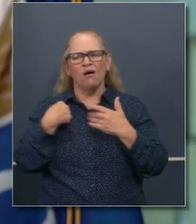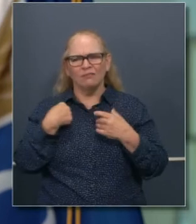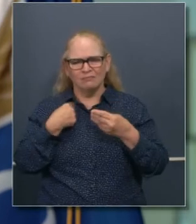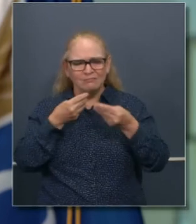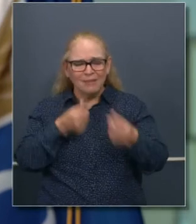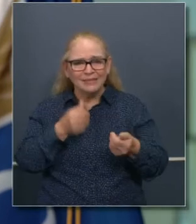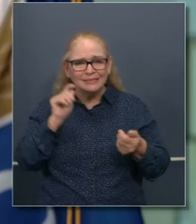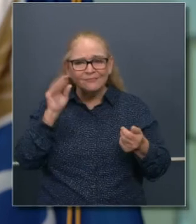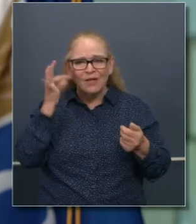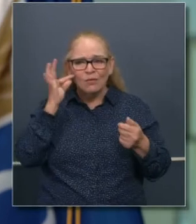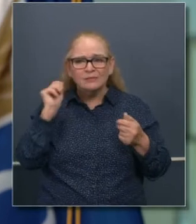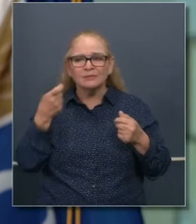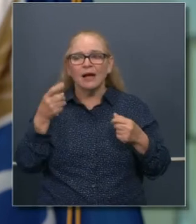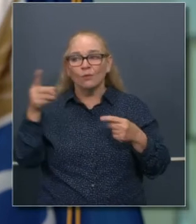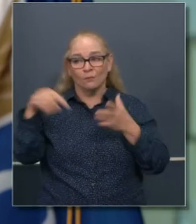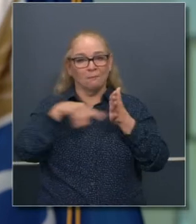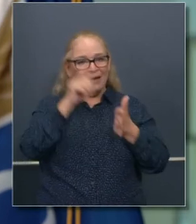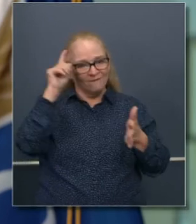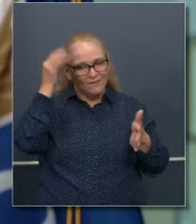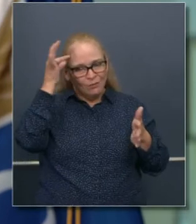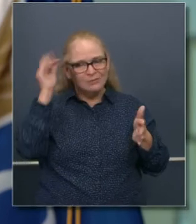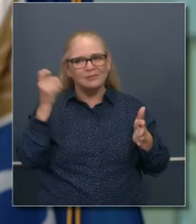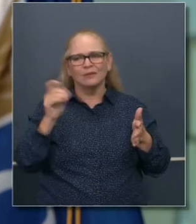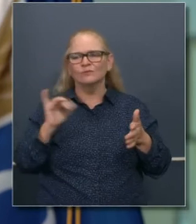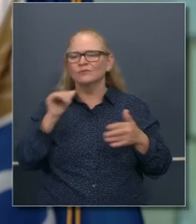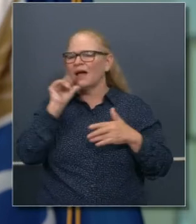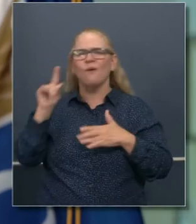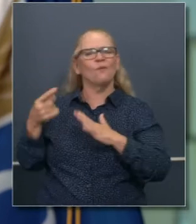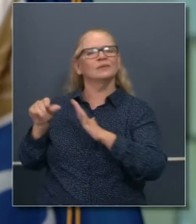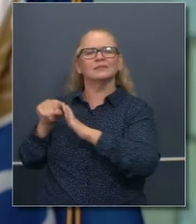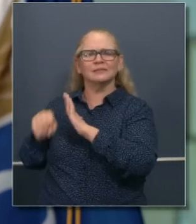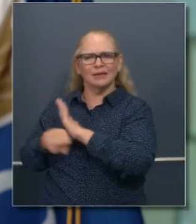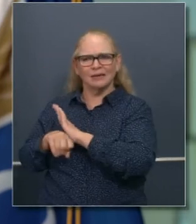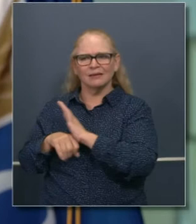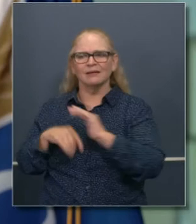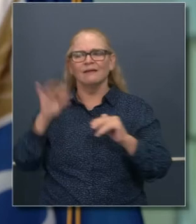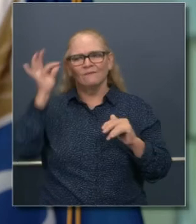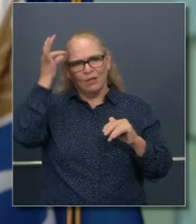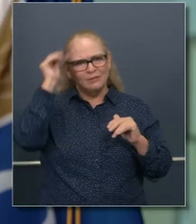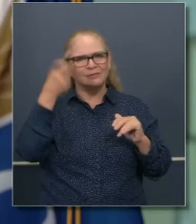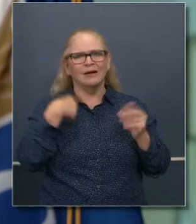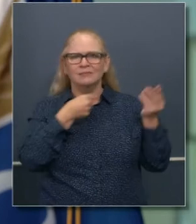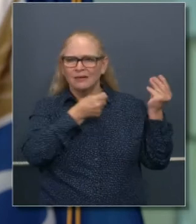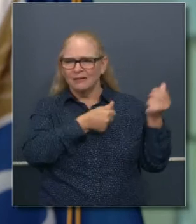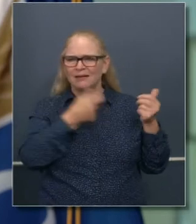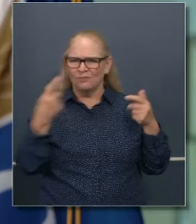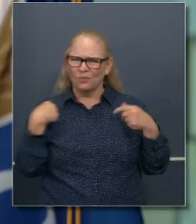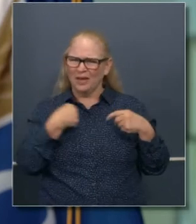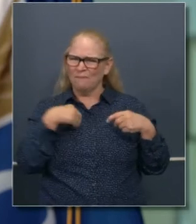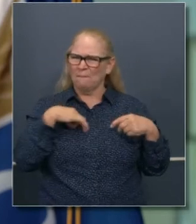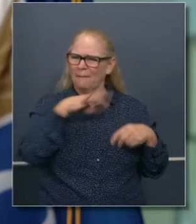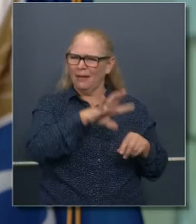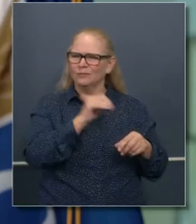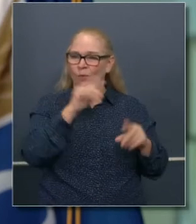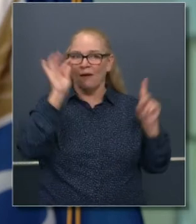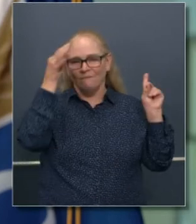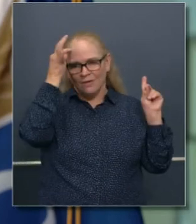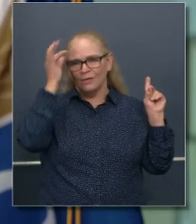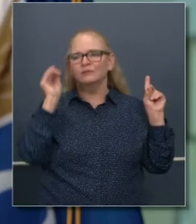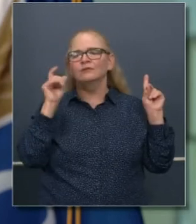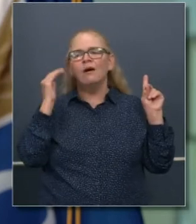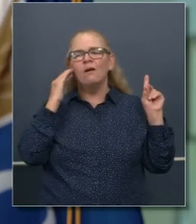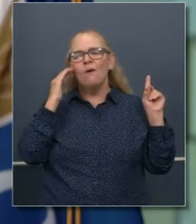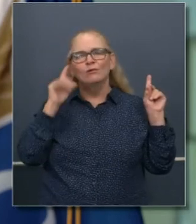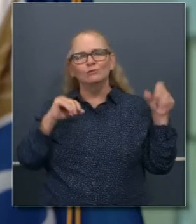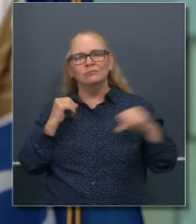los dientes a un caballo regalado, pero lo importante es que el gobierno es necesario